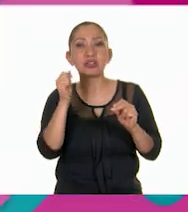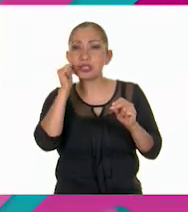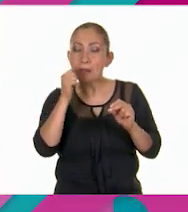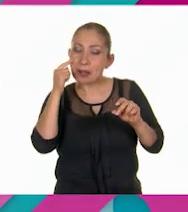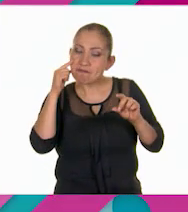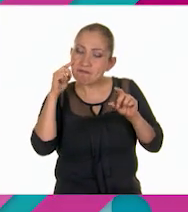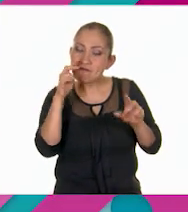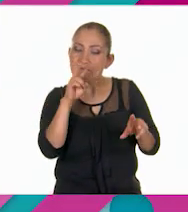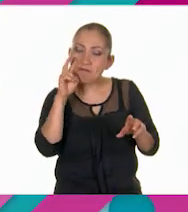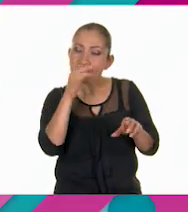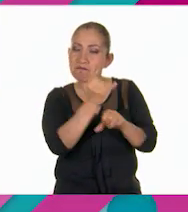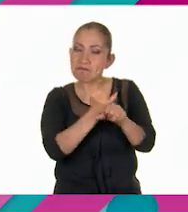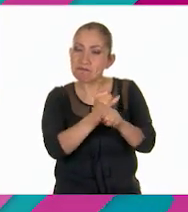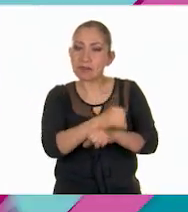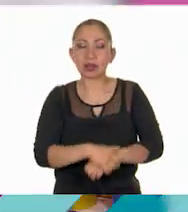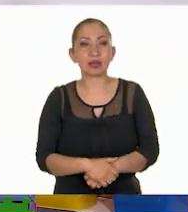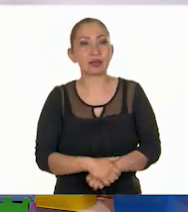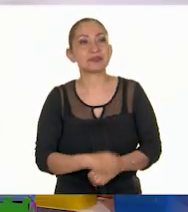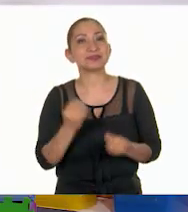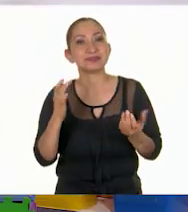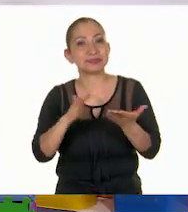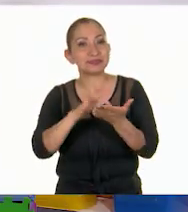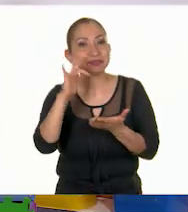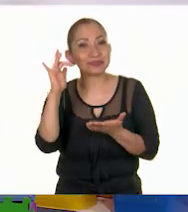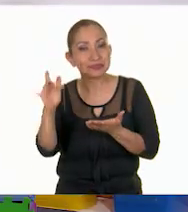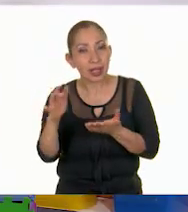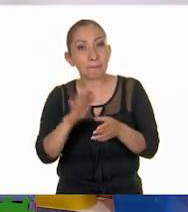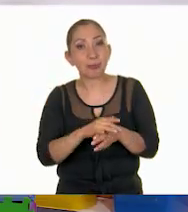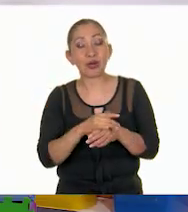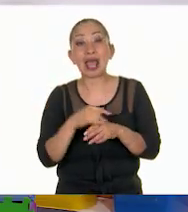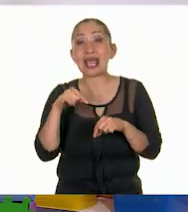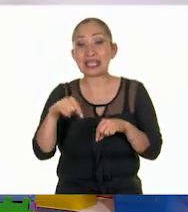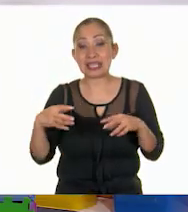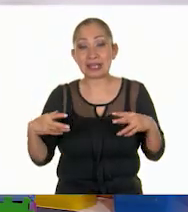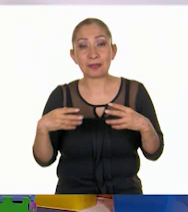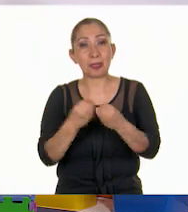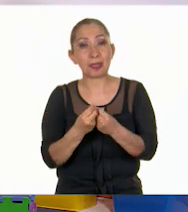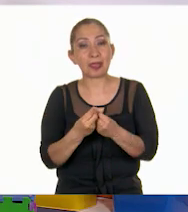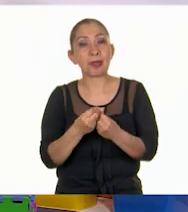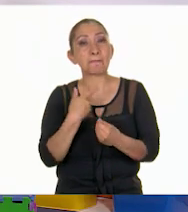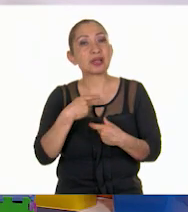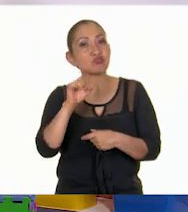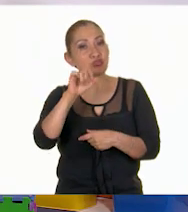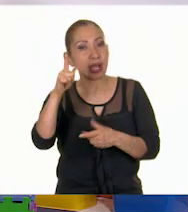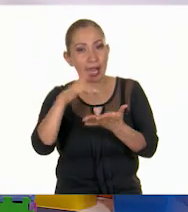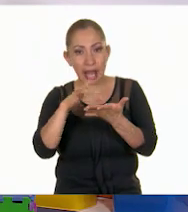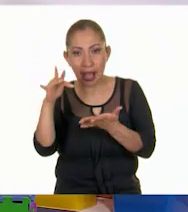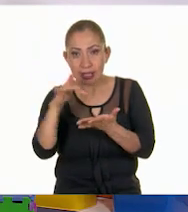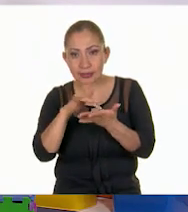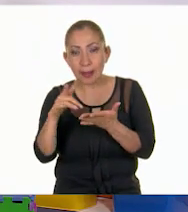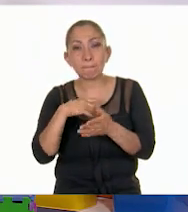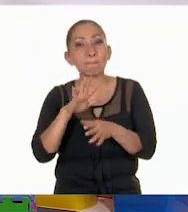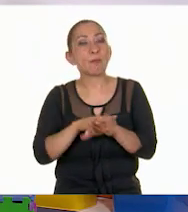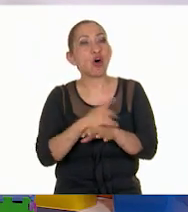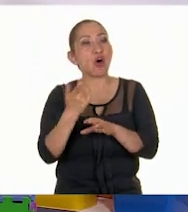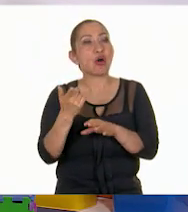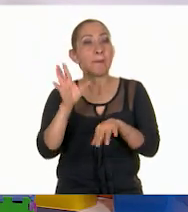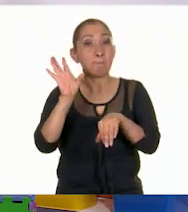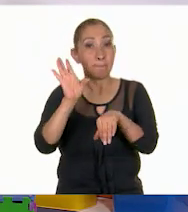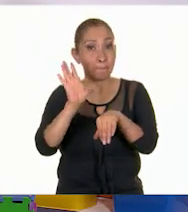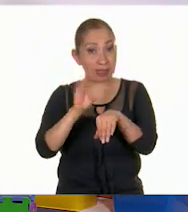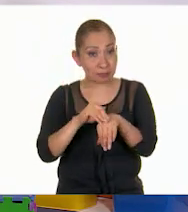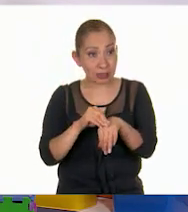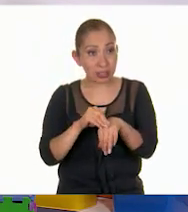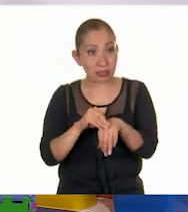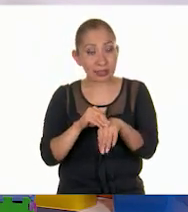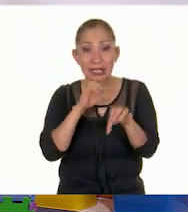científicos. Muchas gracias por haber estado con nosotros, especialista. Gracias por habernos permitido